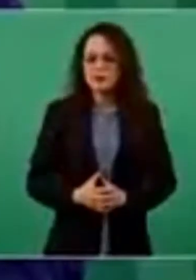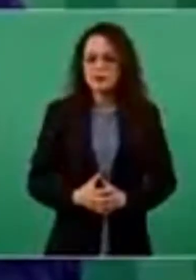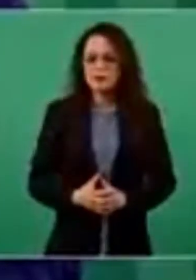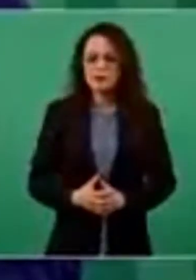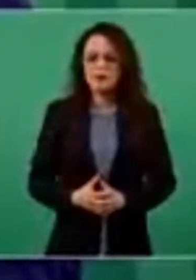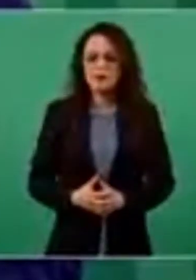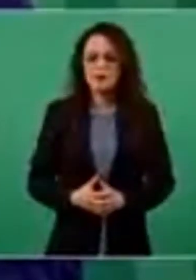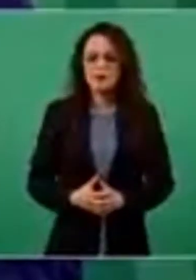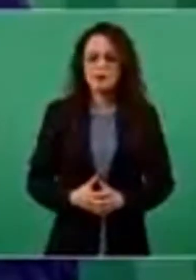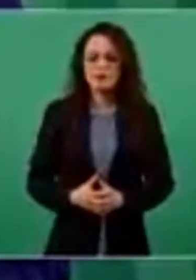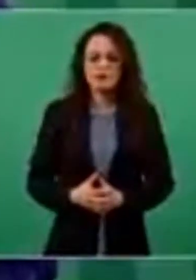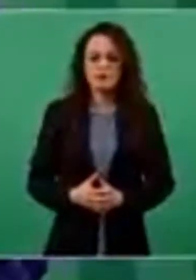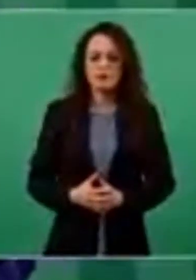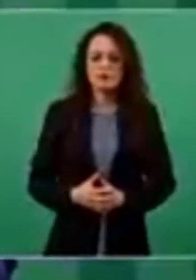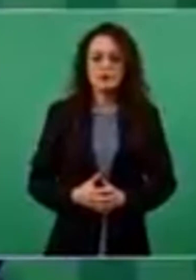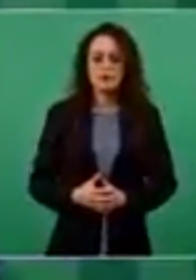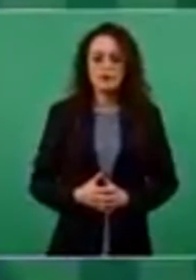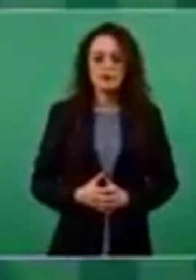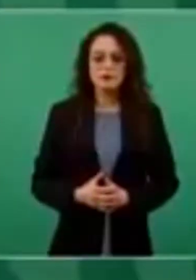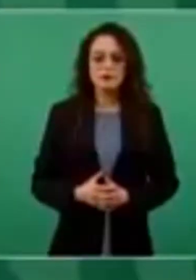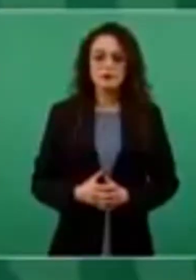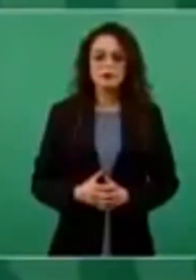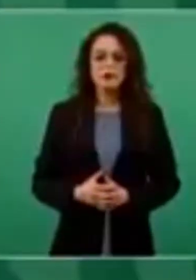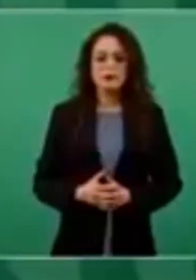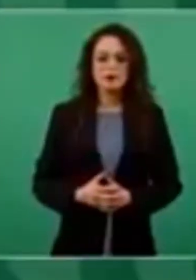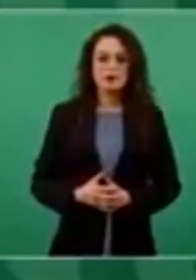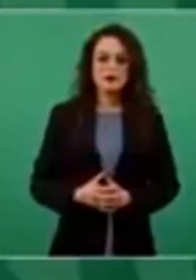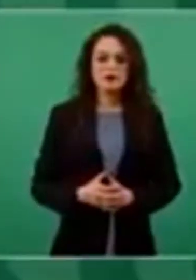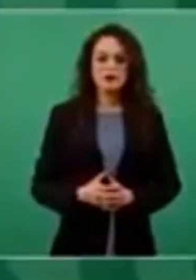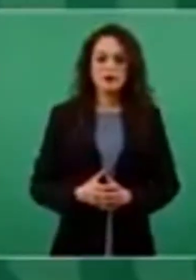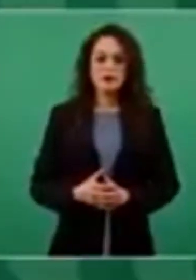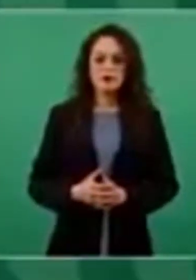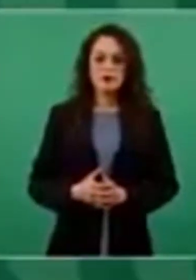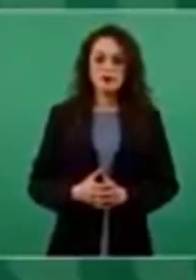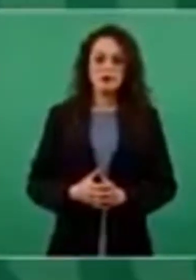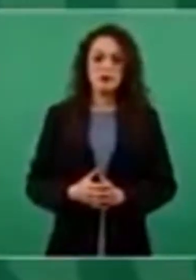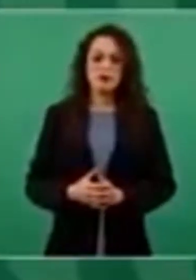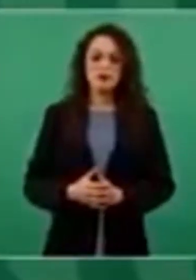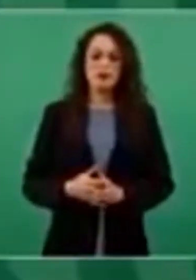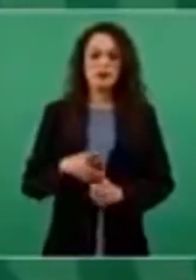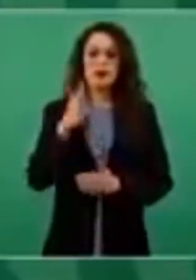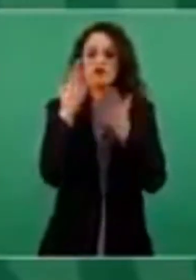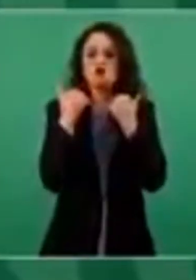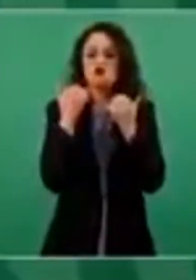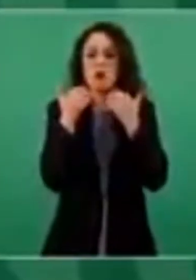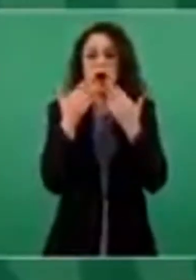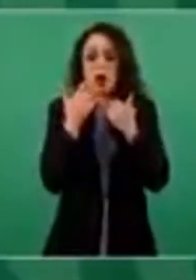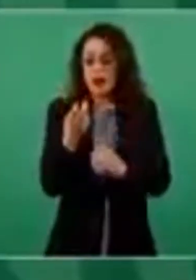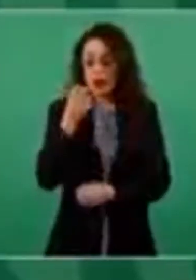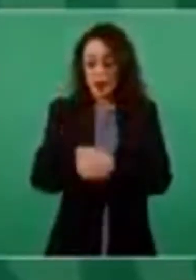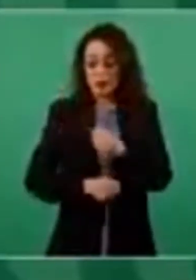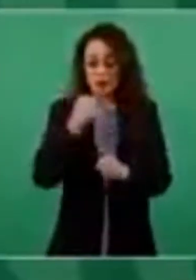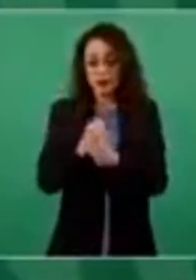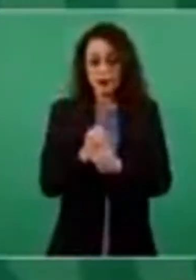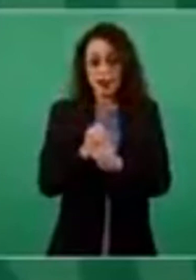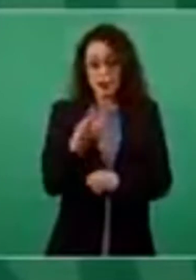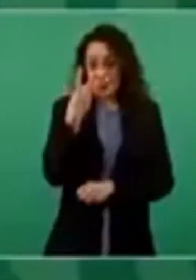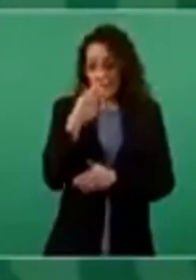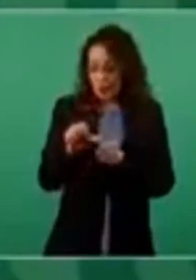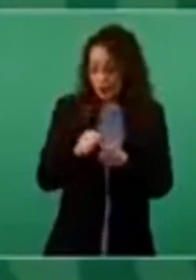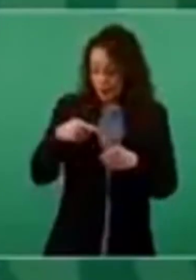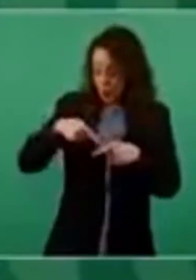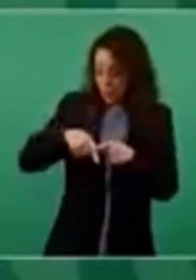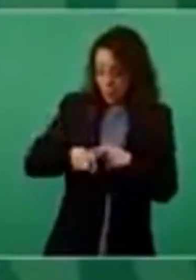No se había tenido un primer trimestre como el de este año con tanta